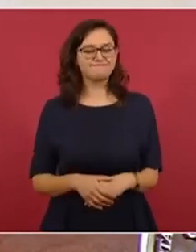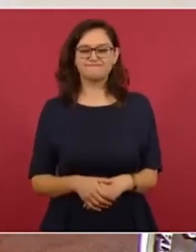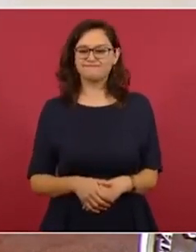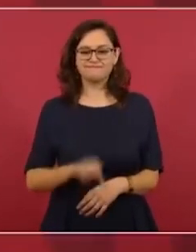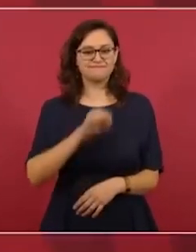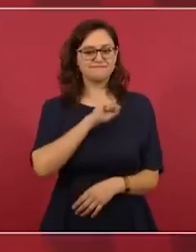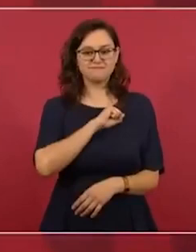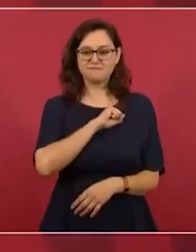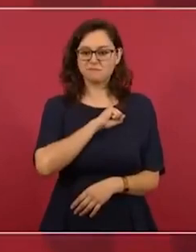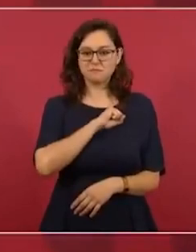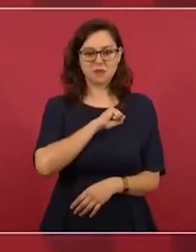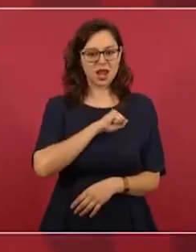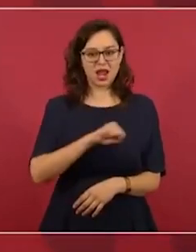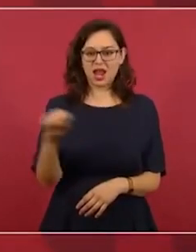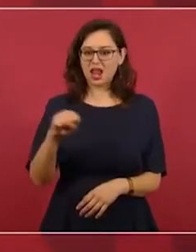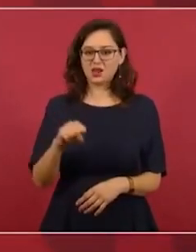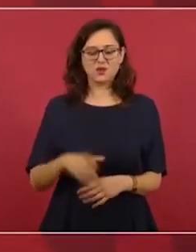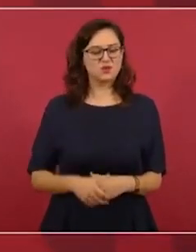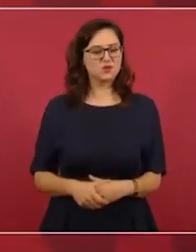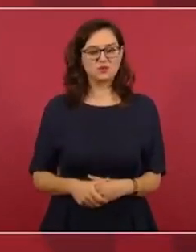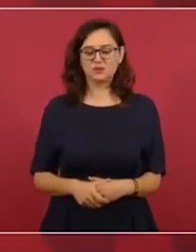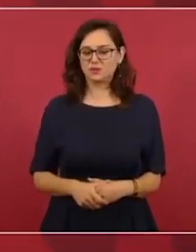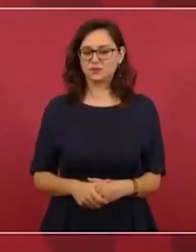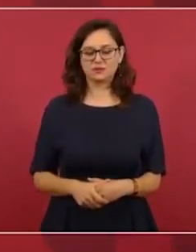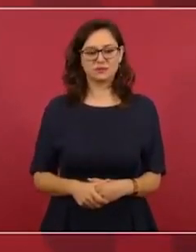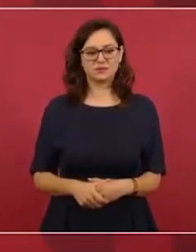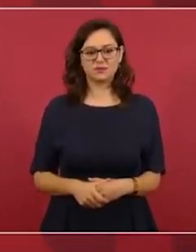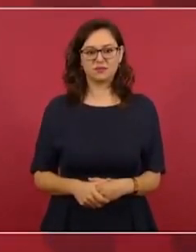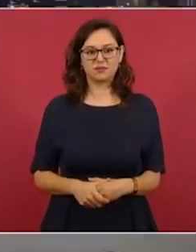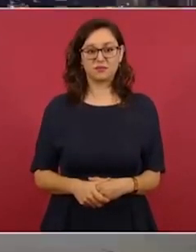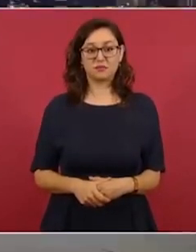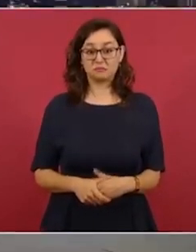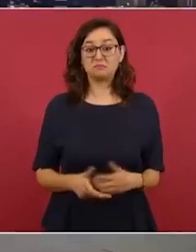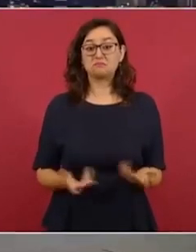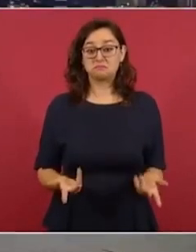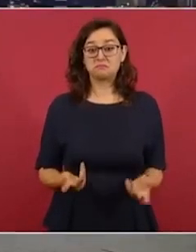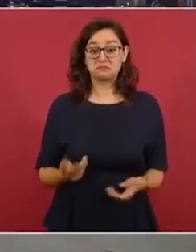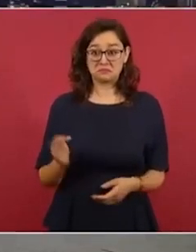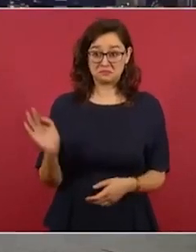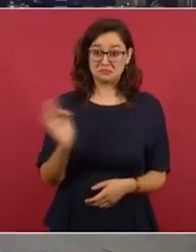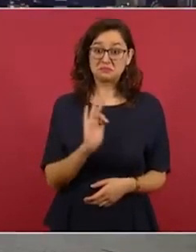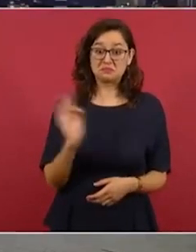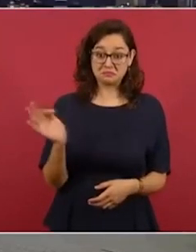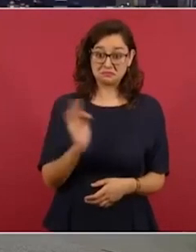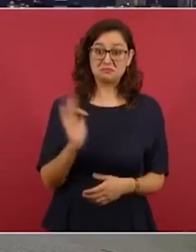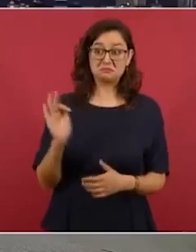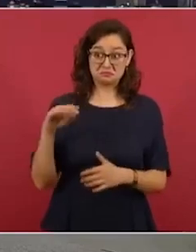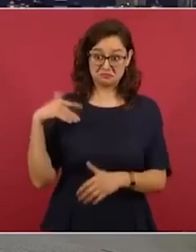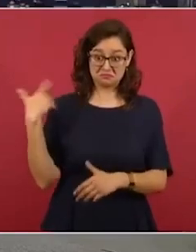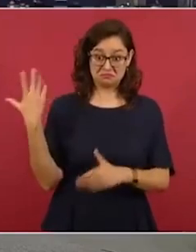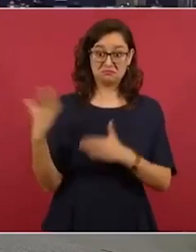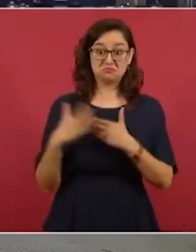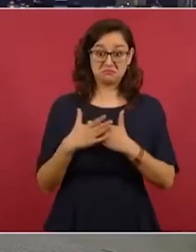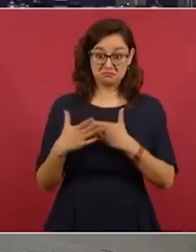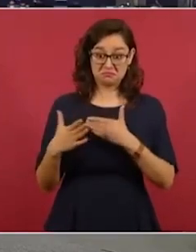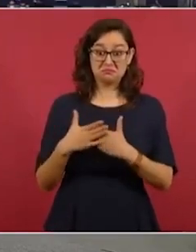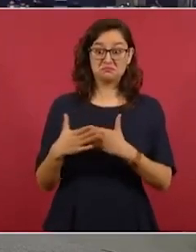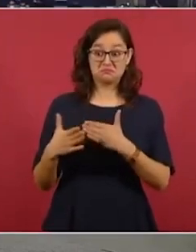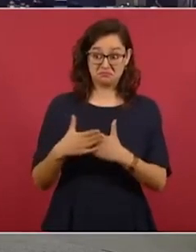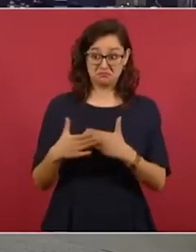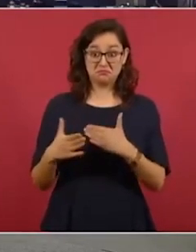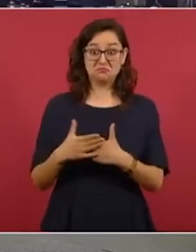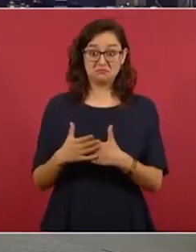sucediendo eso que han venido aplicando desde hace décadas